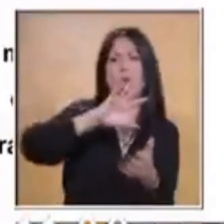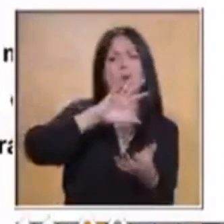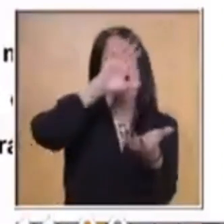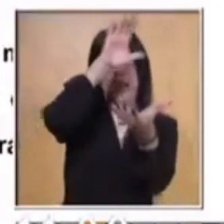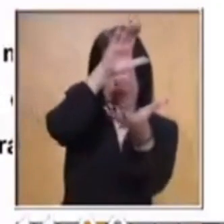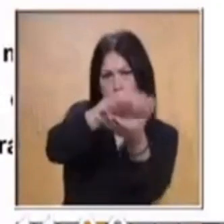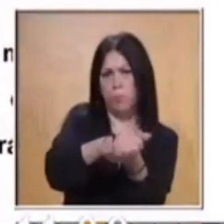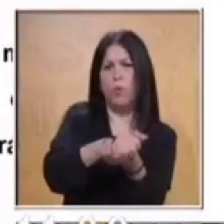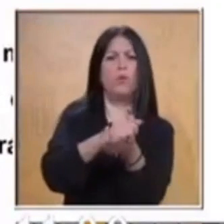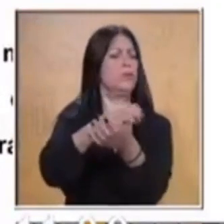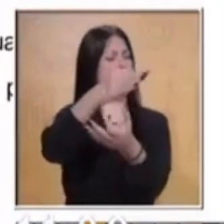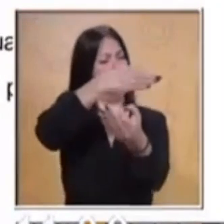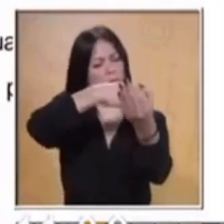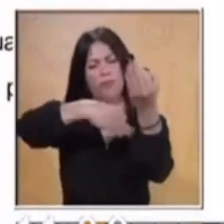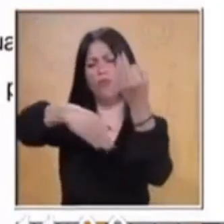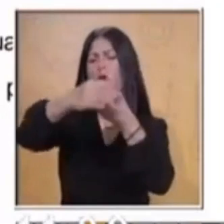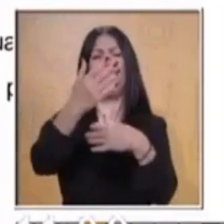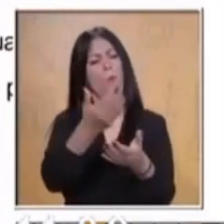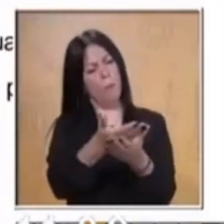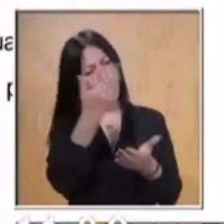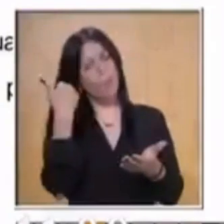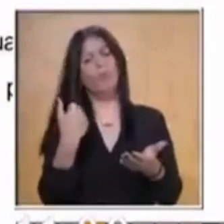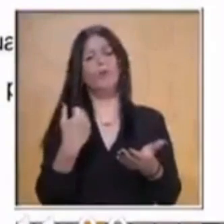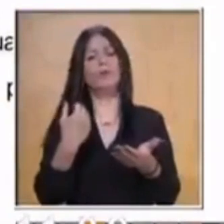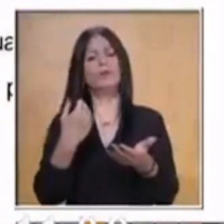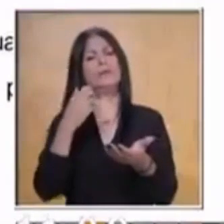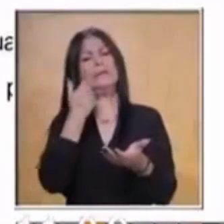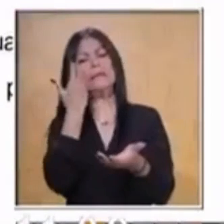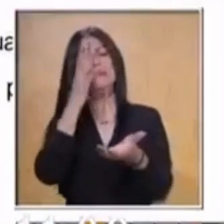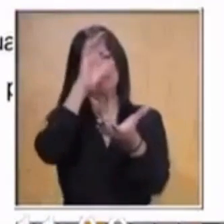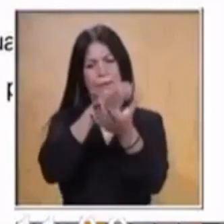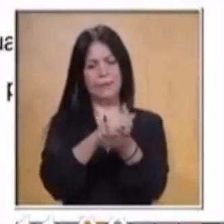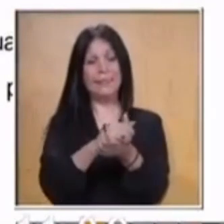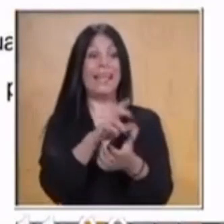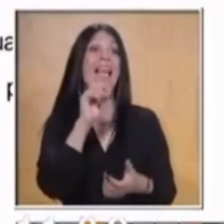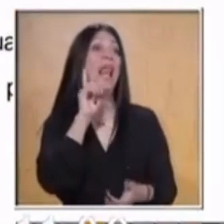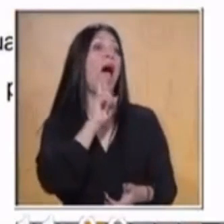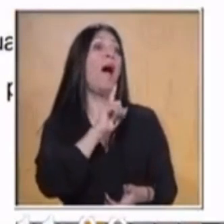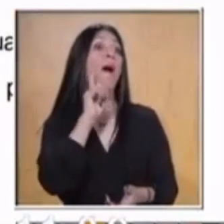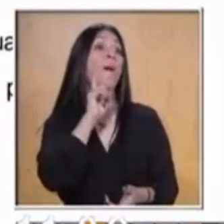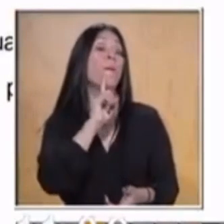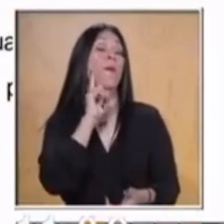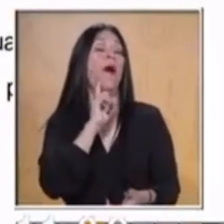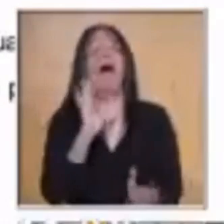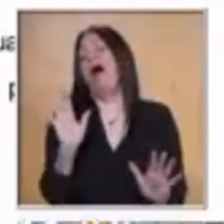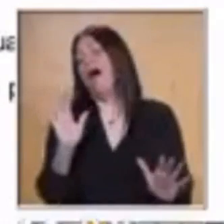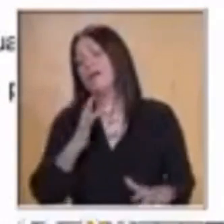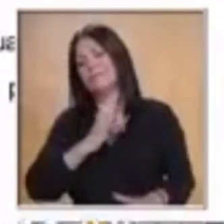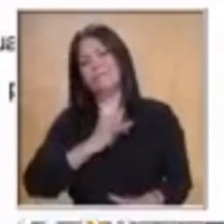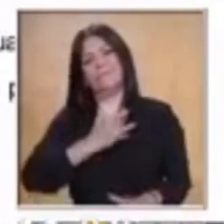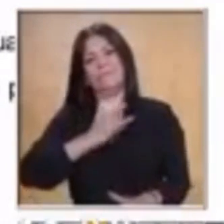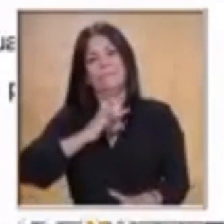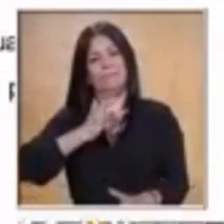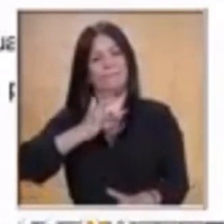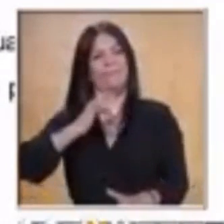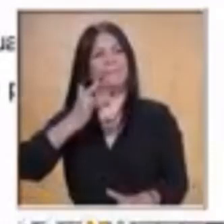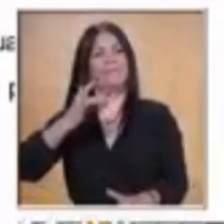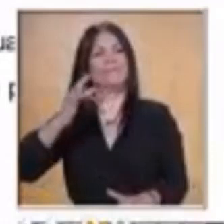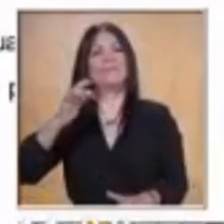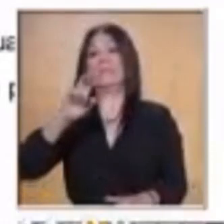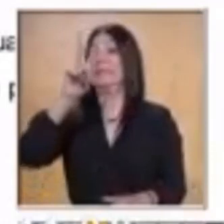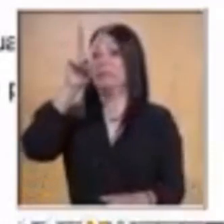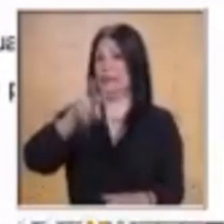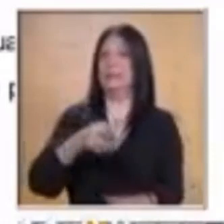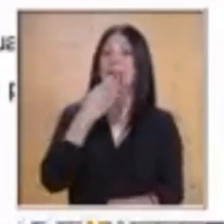su país. Así la pobre se dejó engañar y tuvieron dos